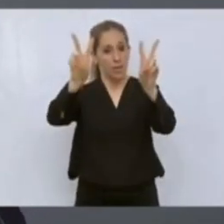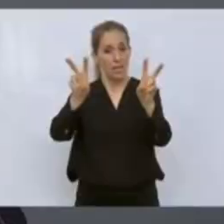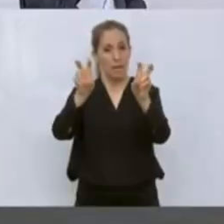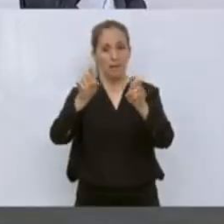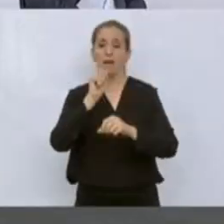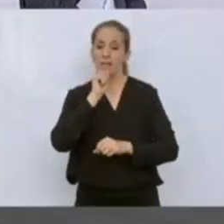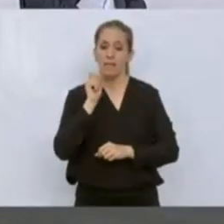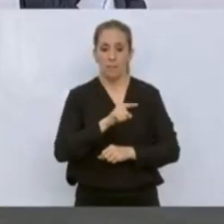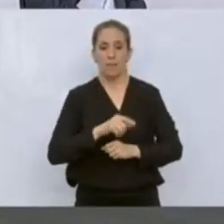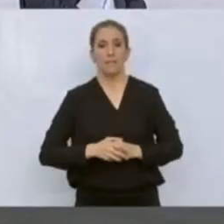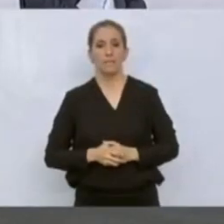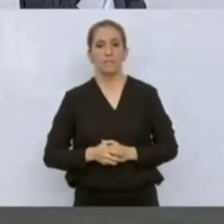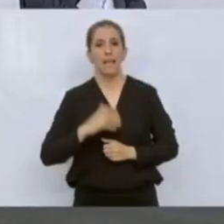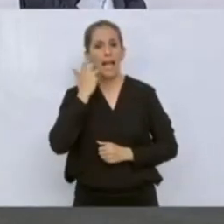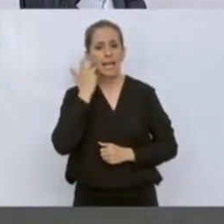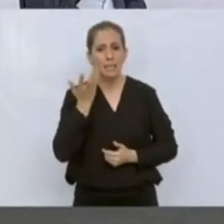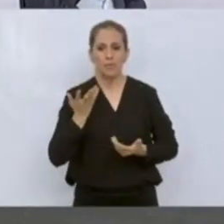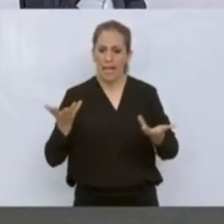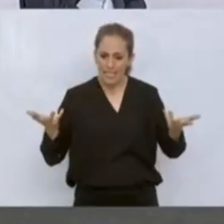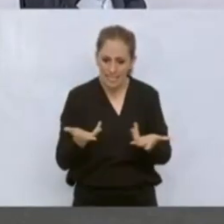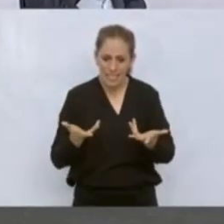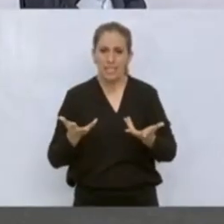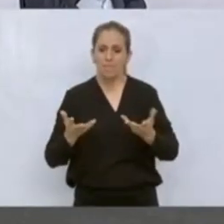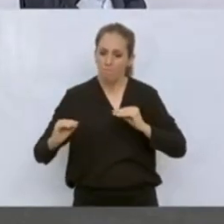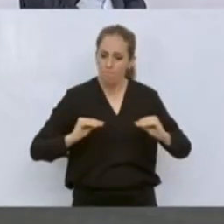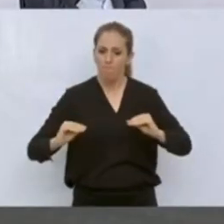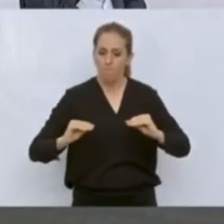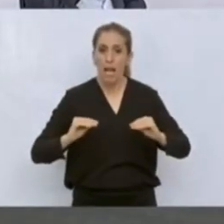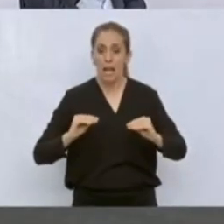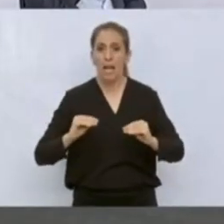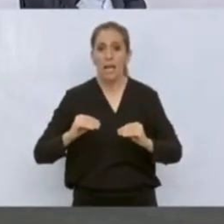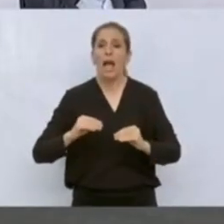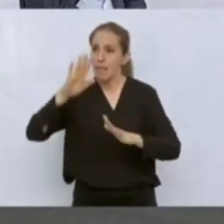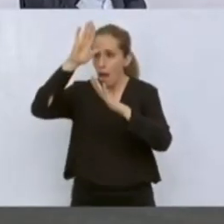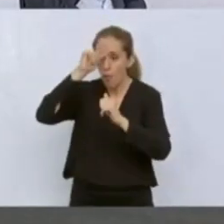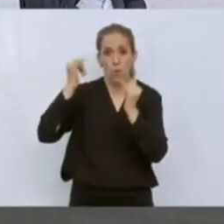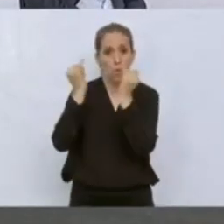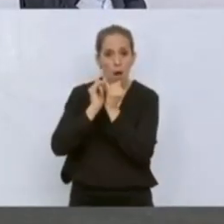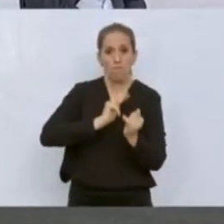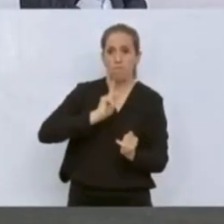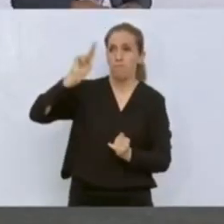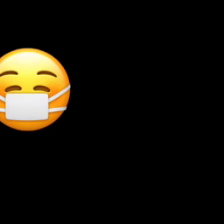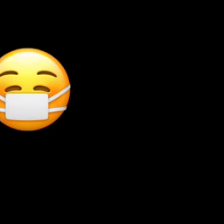vamos a actuar en coordinación con el gobierno de Estados Unidos.